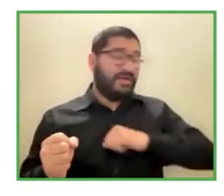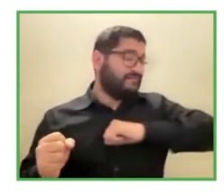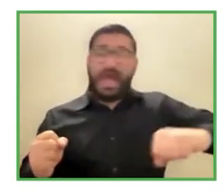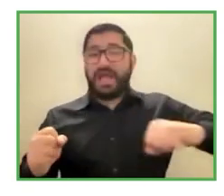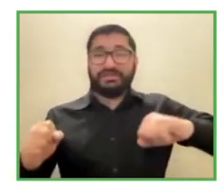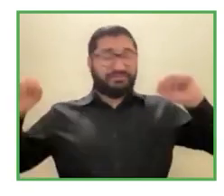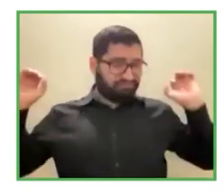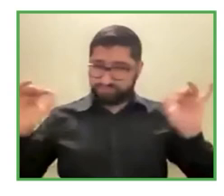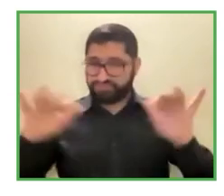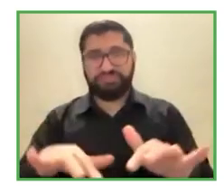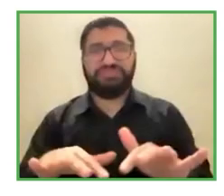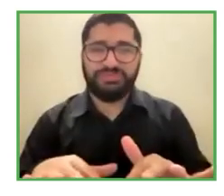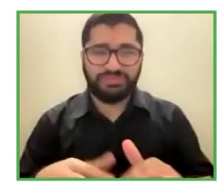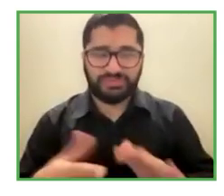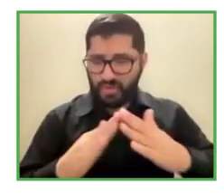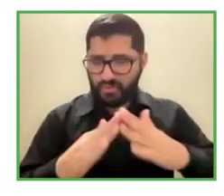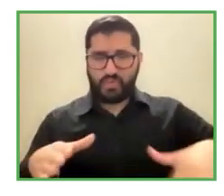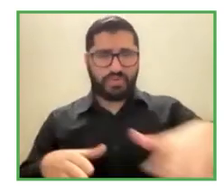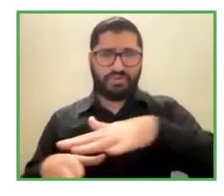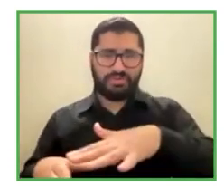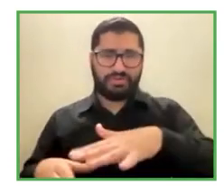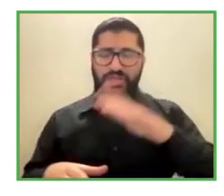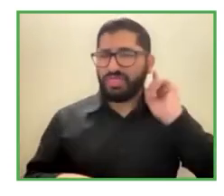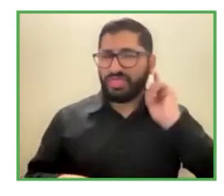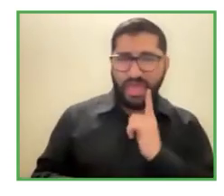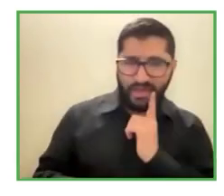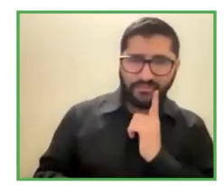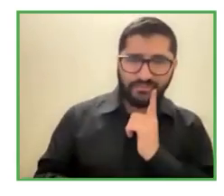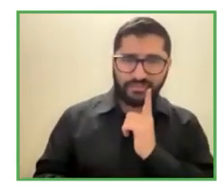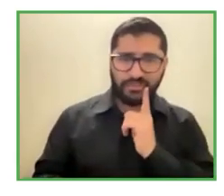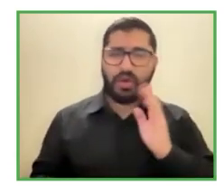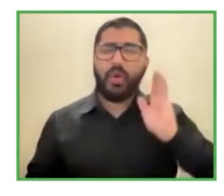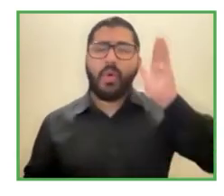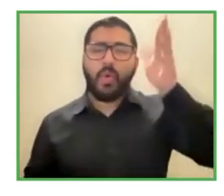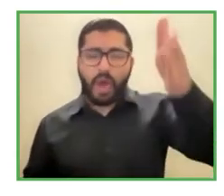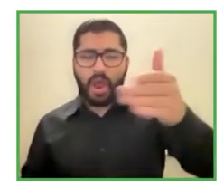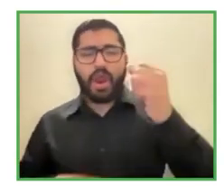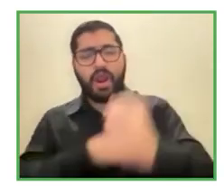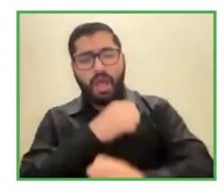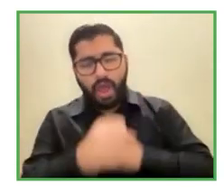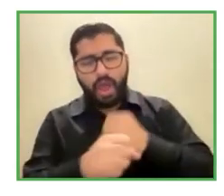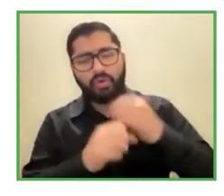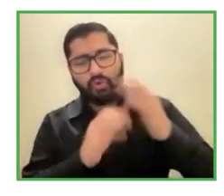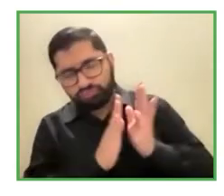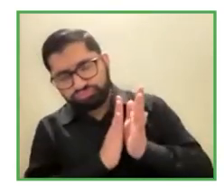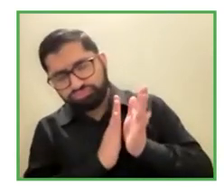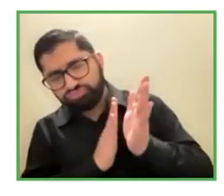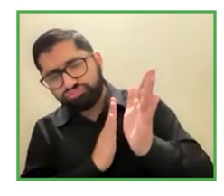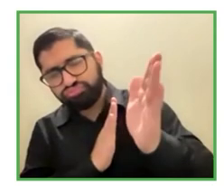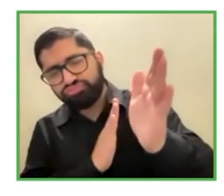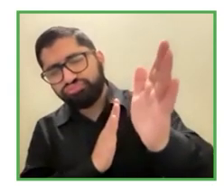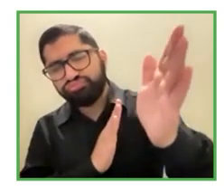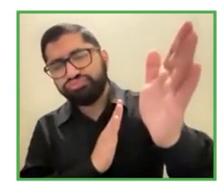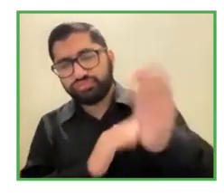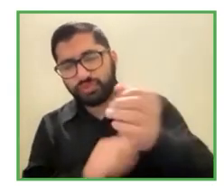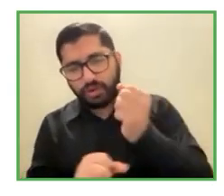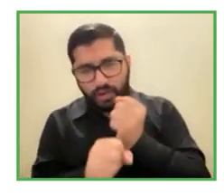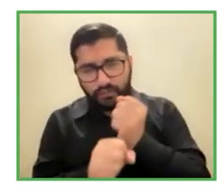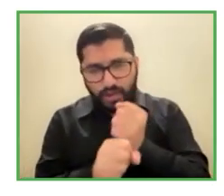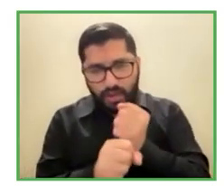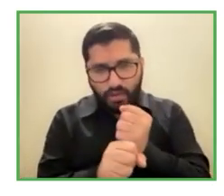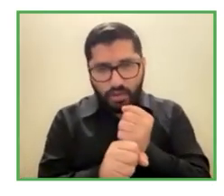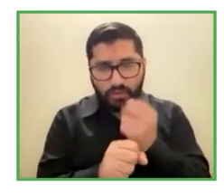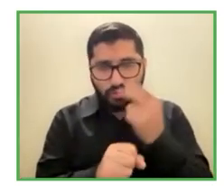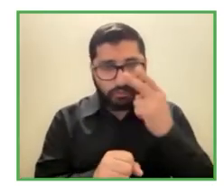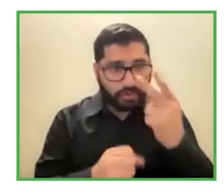logramos después de años de trabajo vimos que cada vez más personas con sordera se acercaron